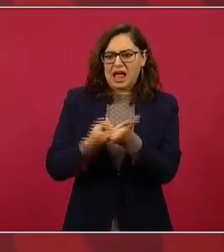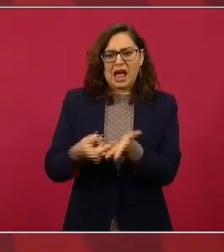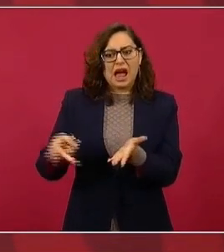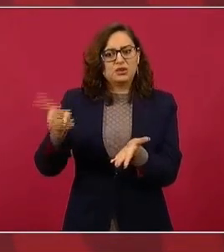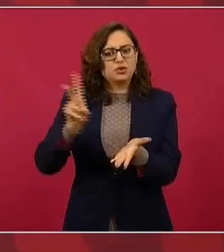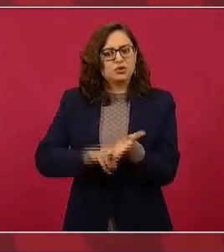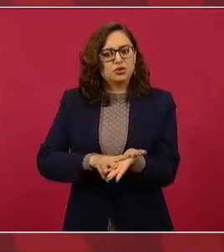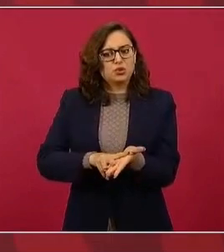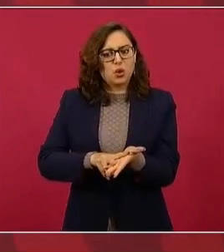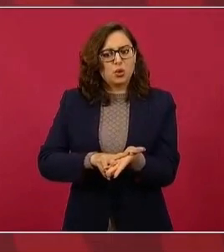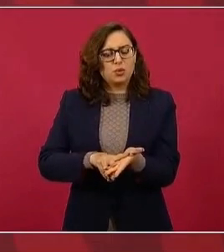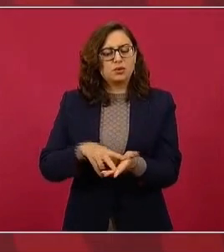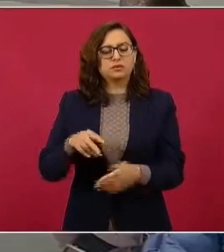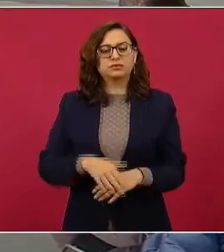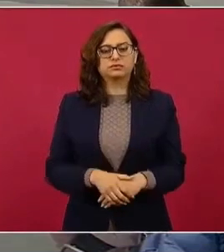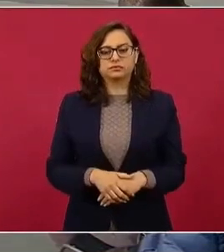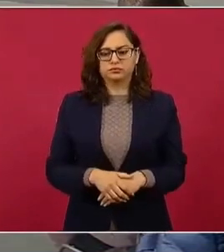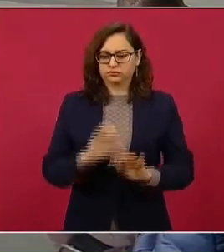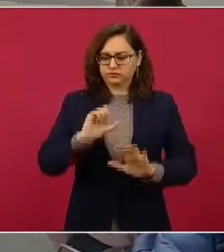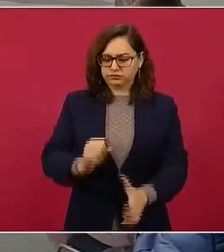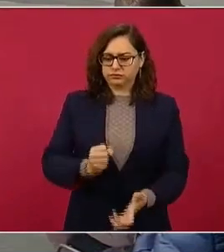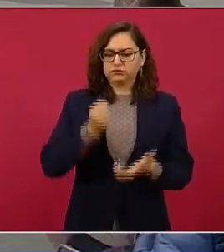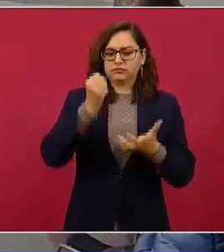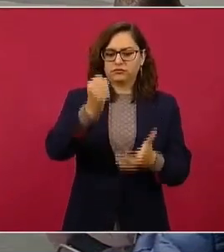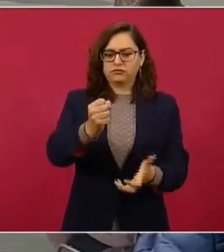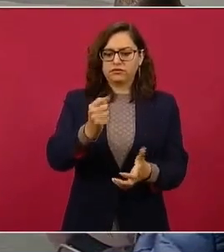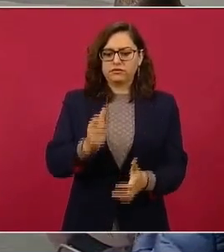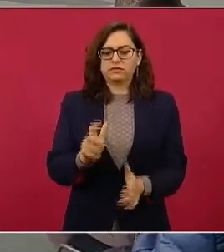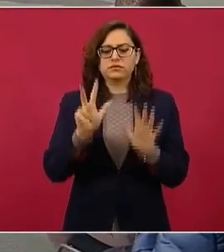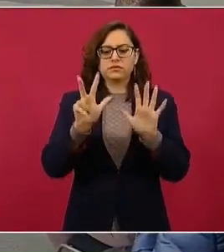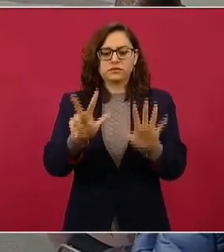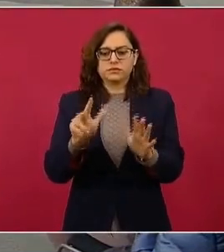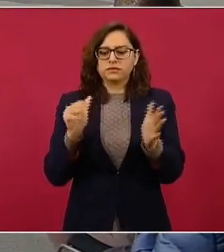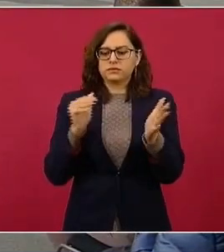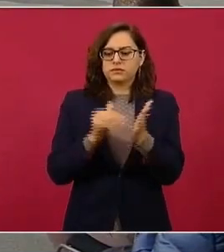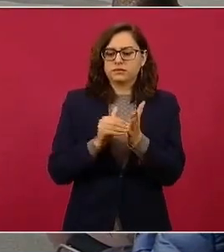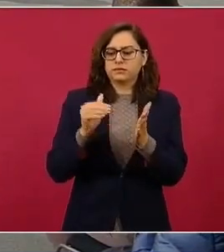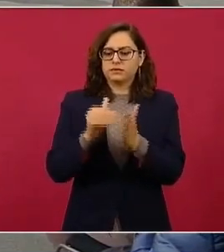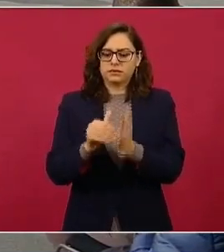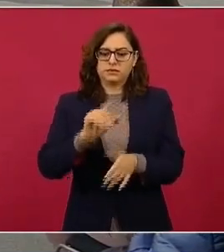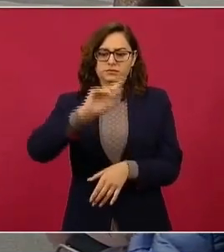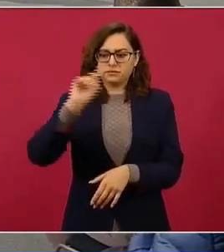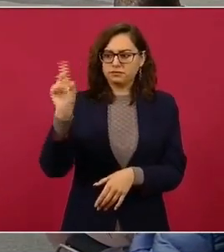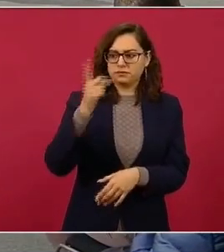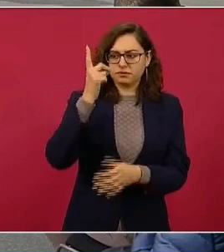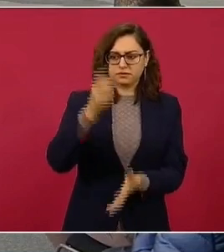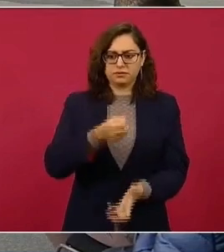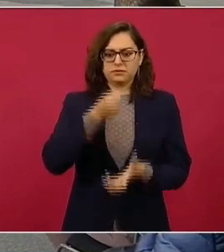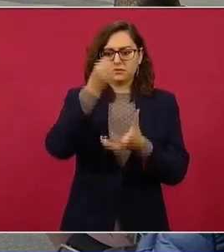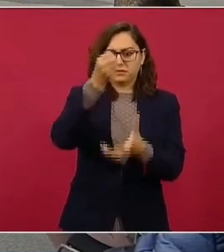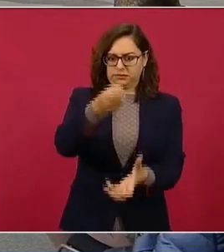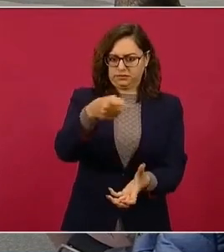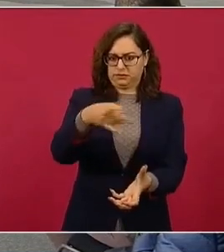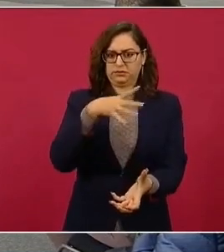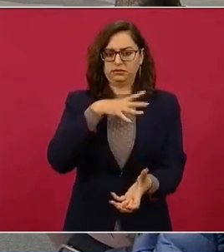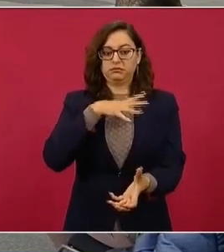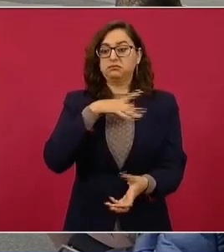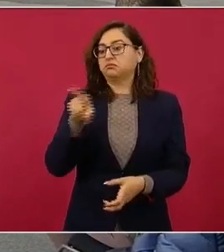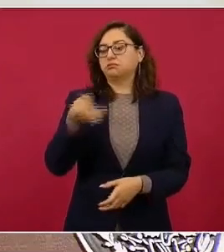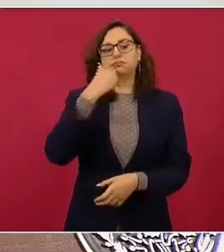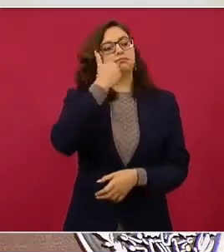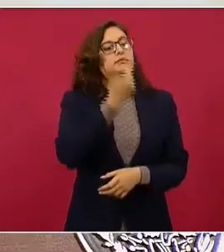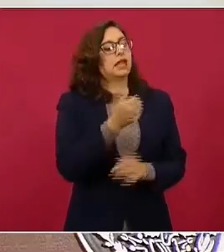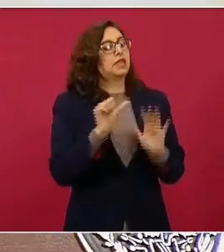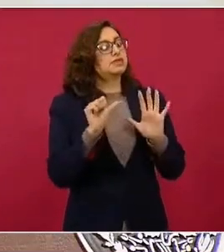Se estimaron 8 mil millones de dólares y casi querían 16 mil